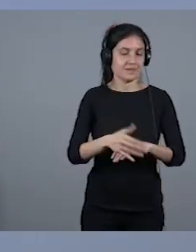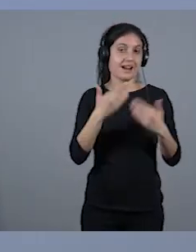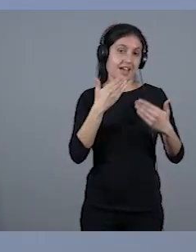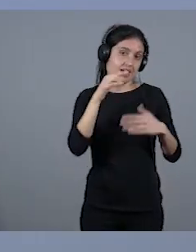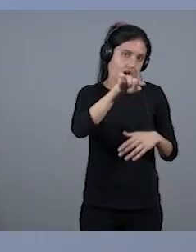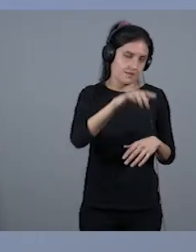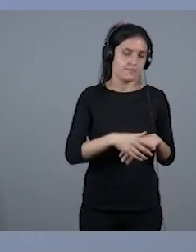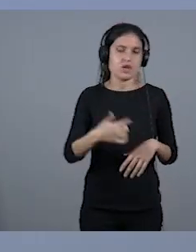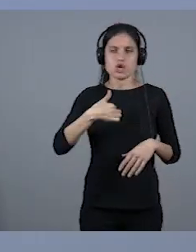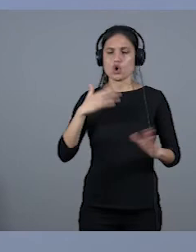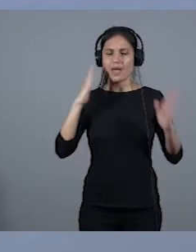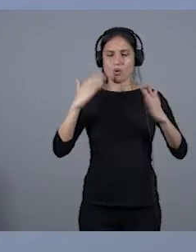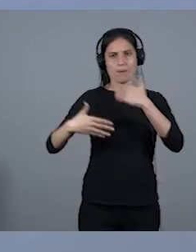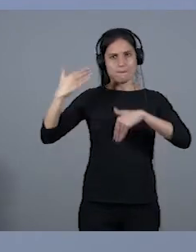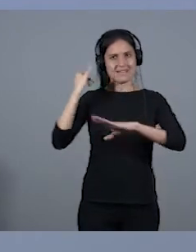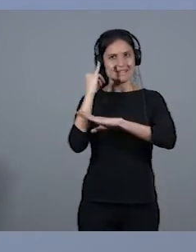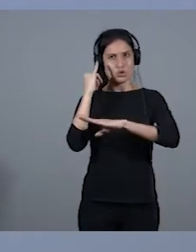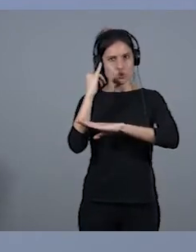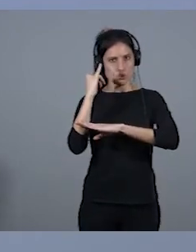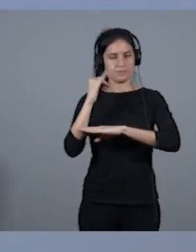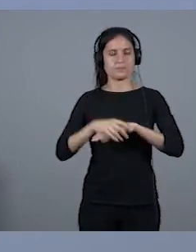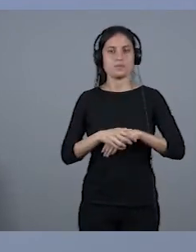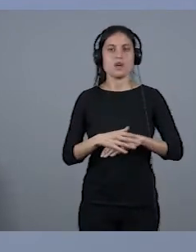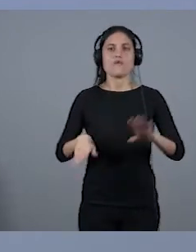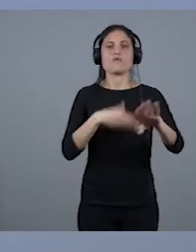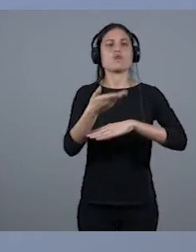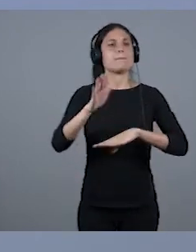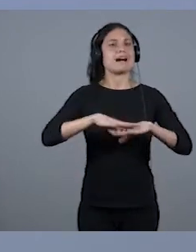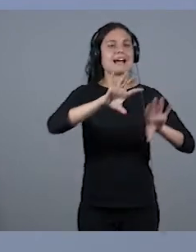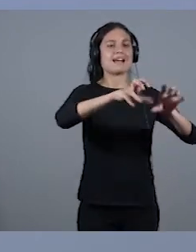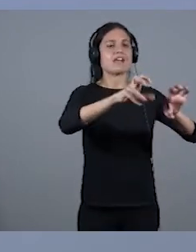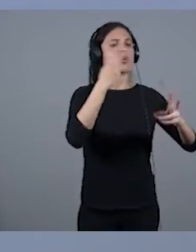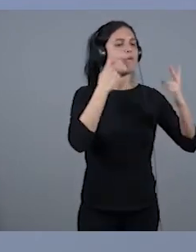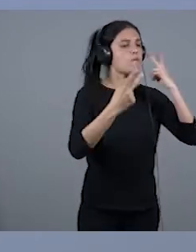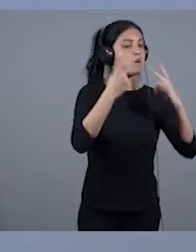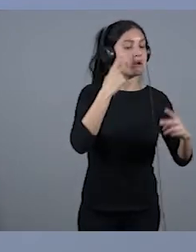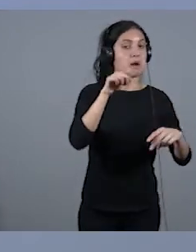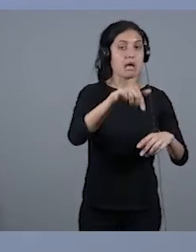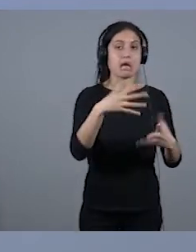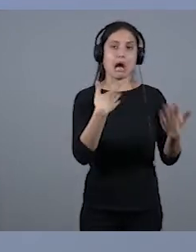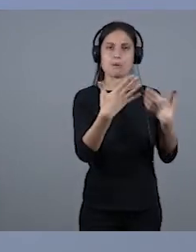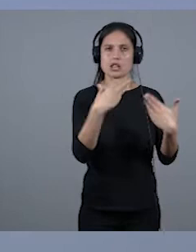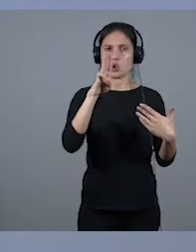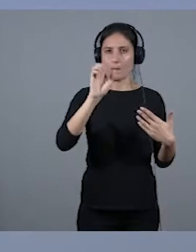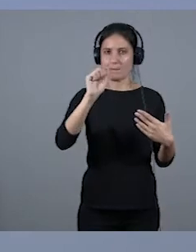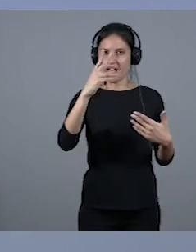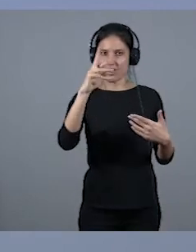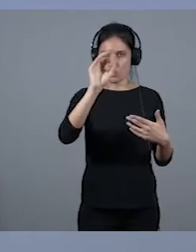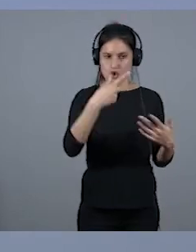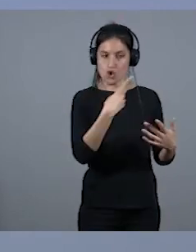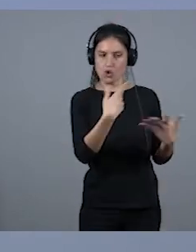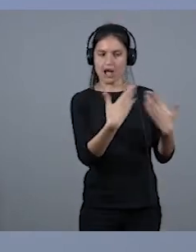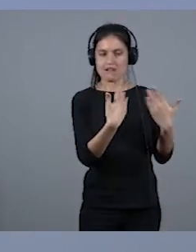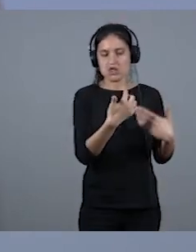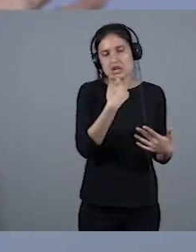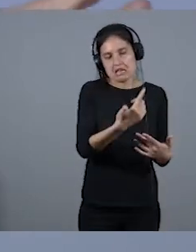y fui a ver la radio y hablando con Paco Padrón salió el tema de que a mí me gustaba mucho el deporte y me gustaba mucho el fútbol.